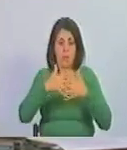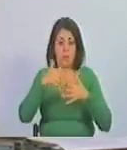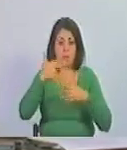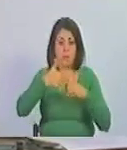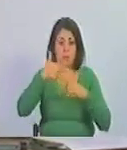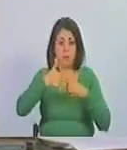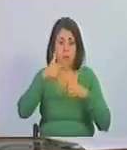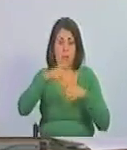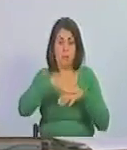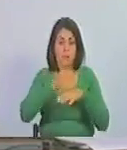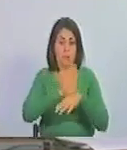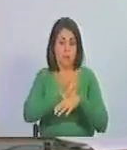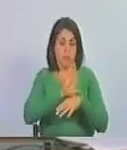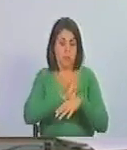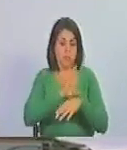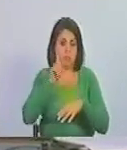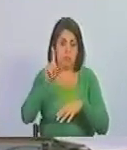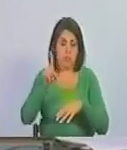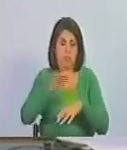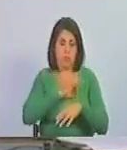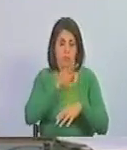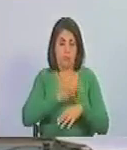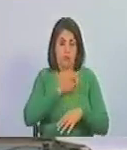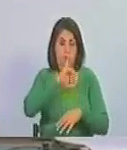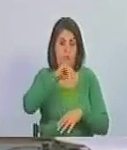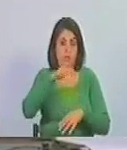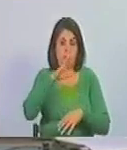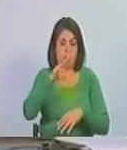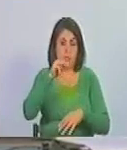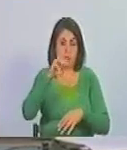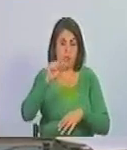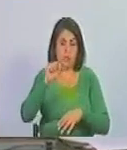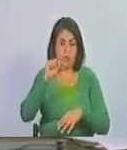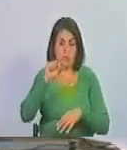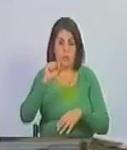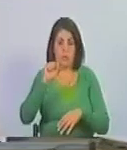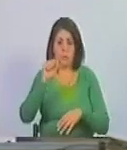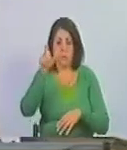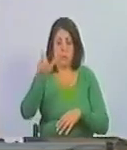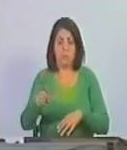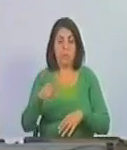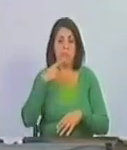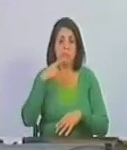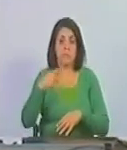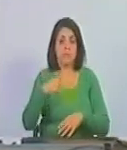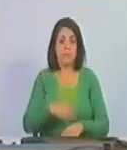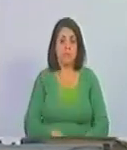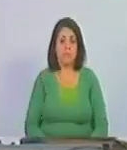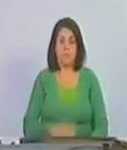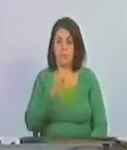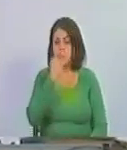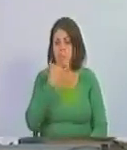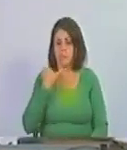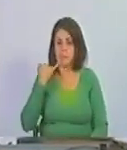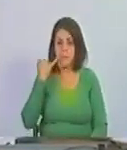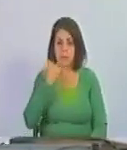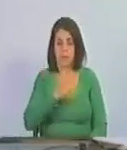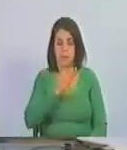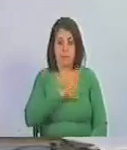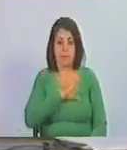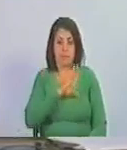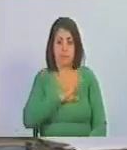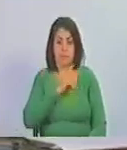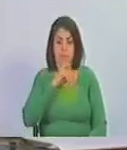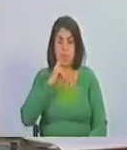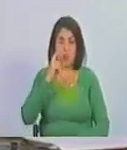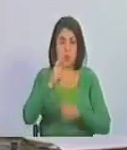propiedad del señor Jishab Shuba israelí perteneciente al